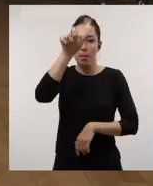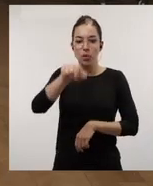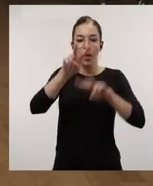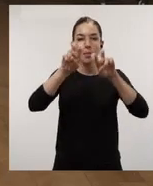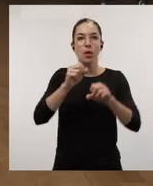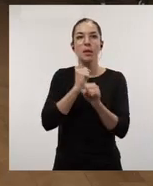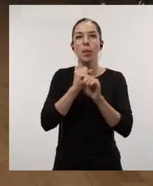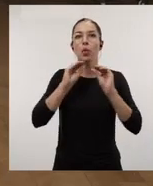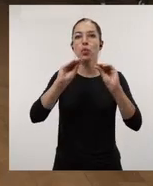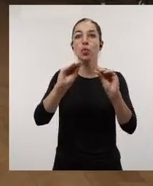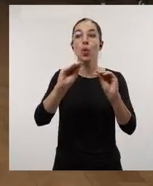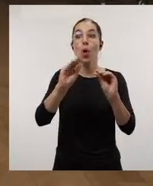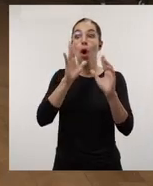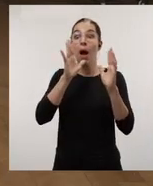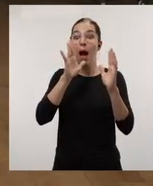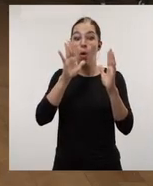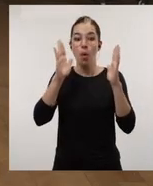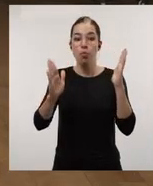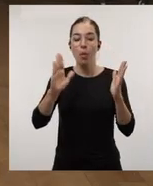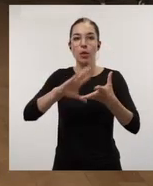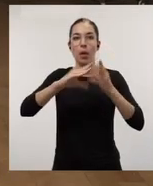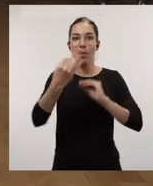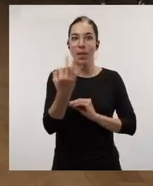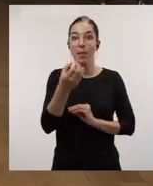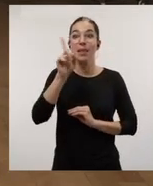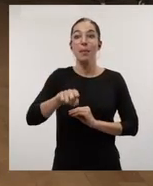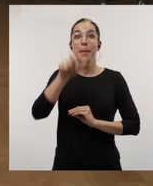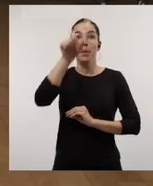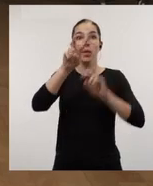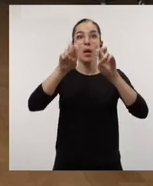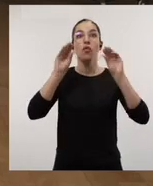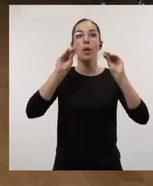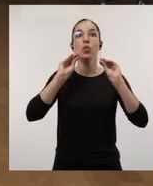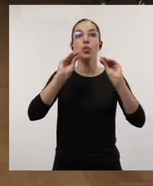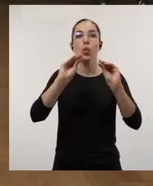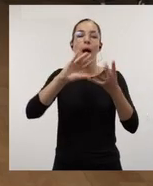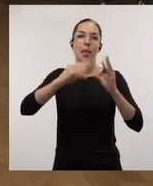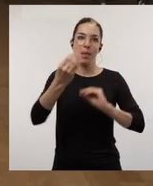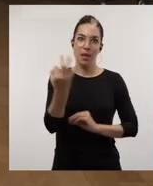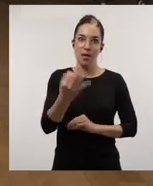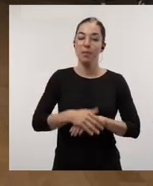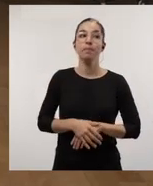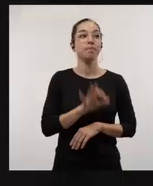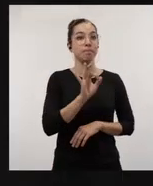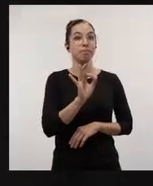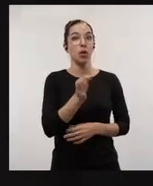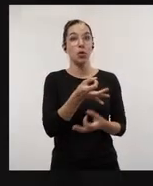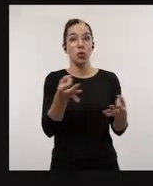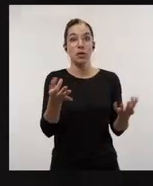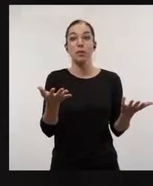investigador se tiene que adecuar a este tiempo extraordinario y también la formación que reciben, ¿verdad? Eso es. Para que la investigación